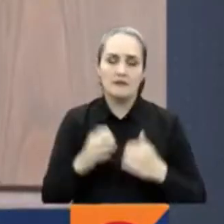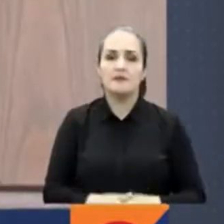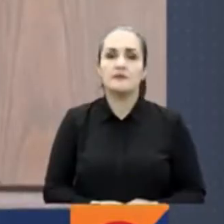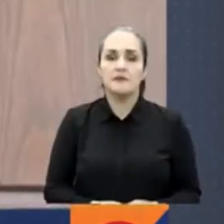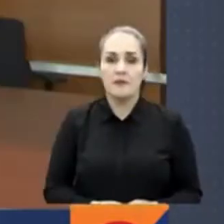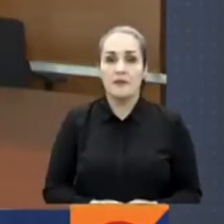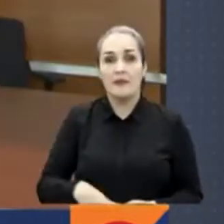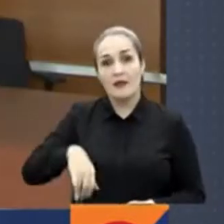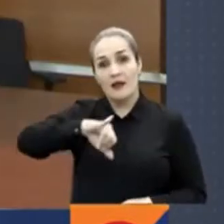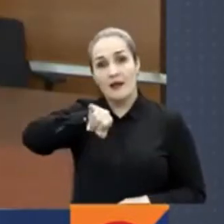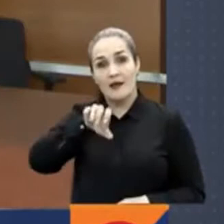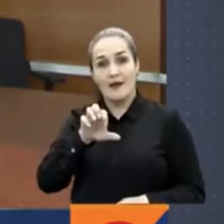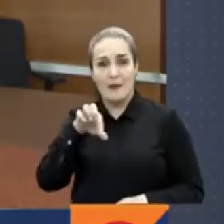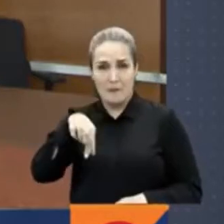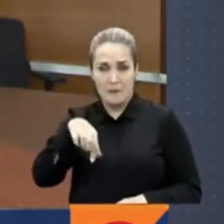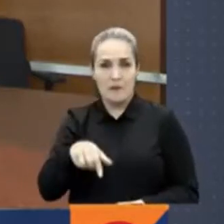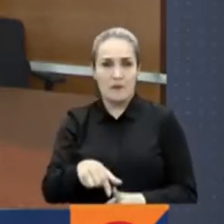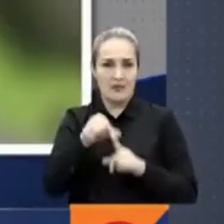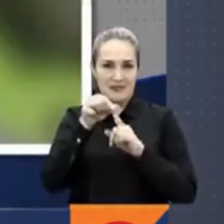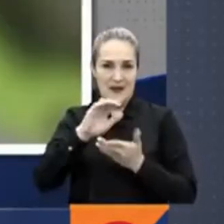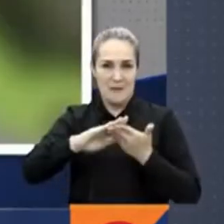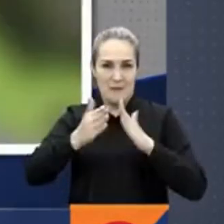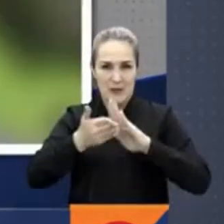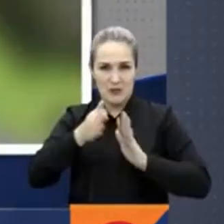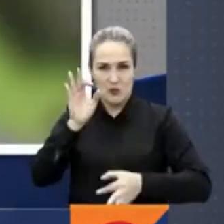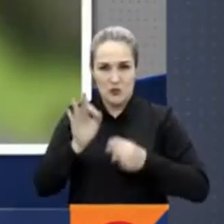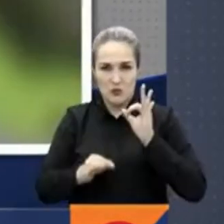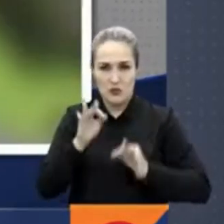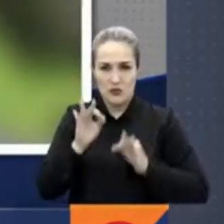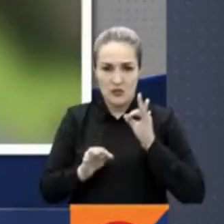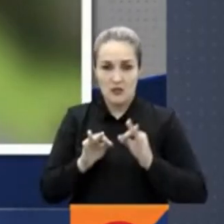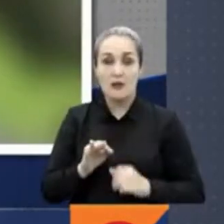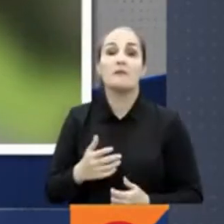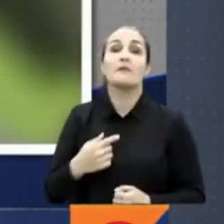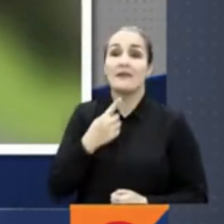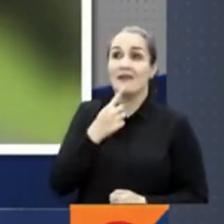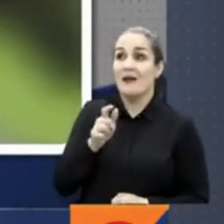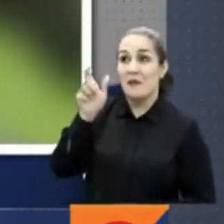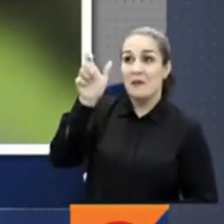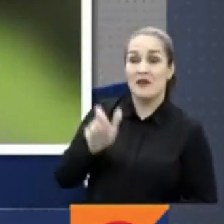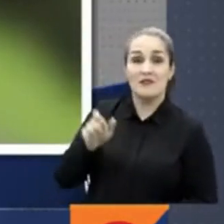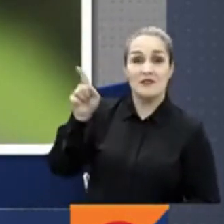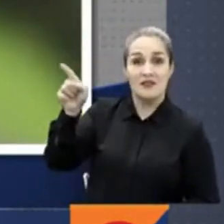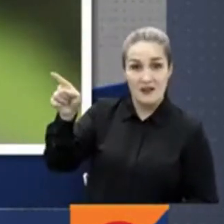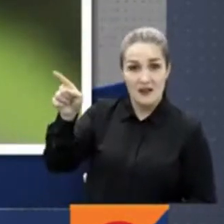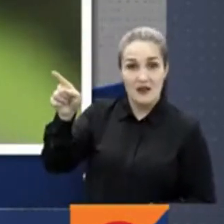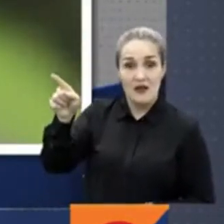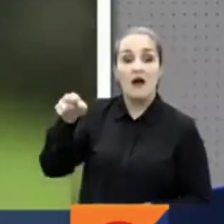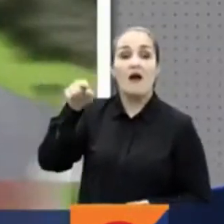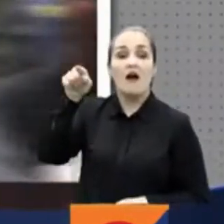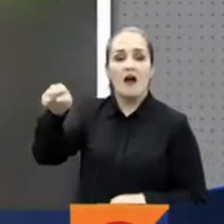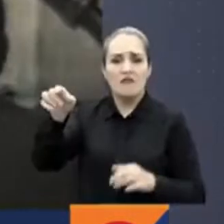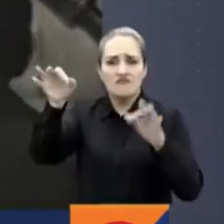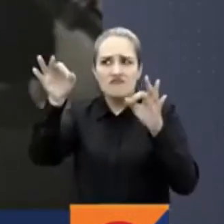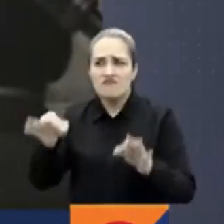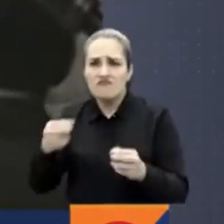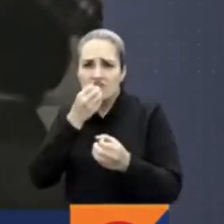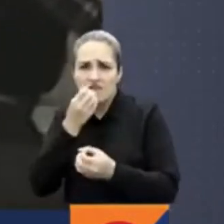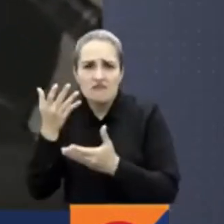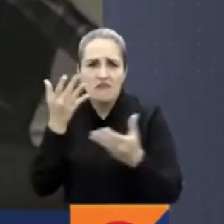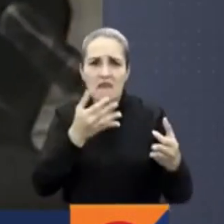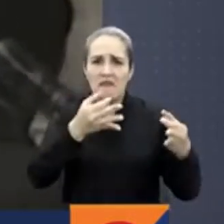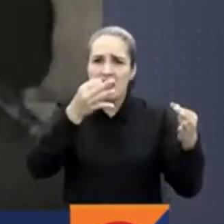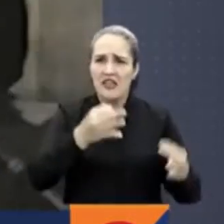La JEP revocó la libertad condicional del general en retiro Jesús Armando Arias Cabrales por falta de aportes a la verdad. El